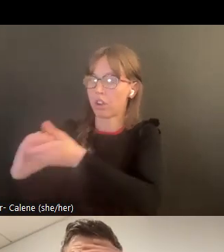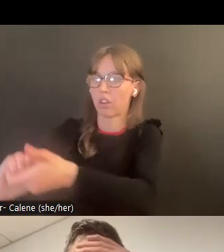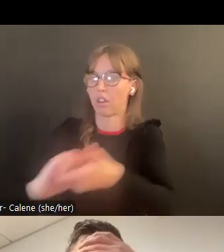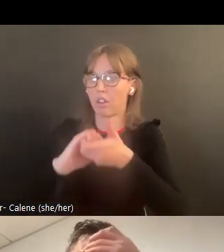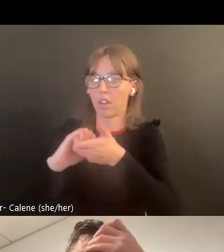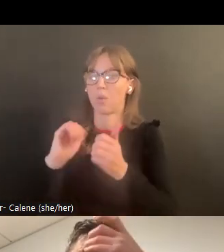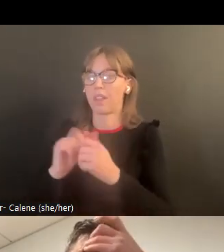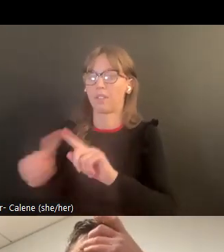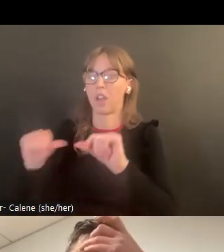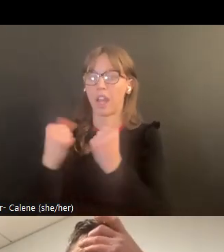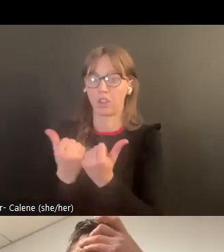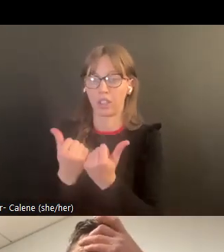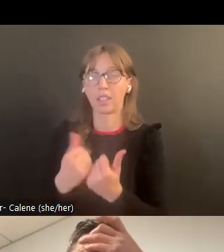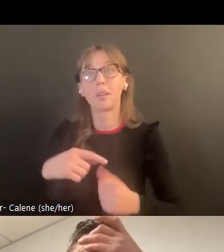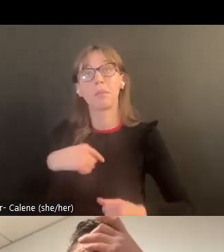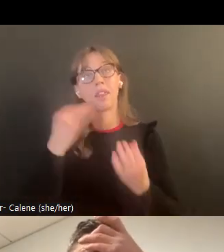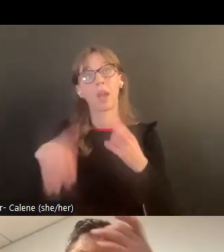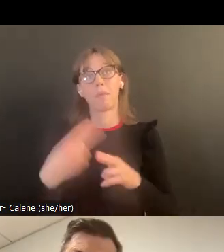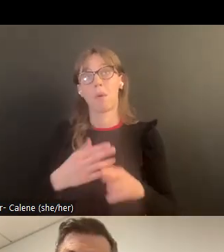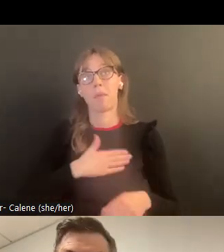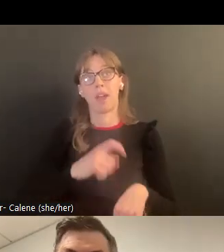lo que son este